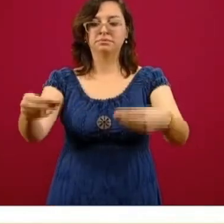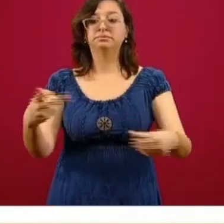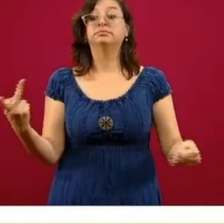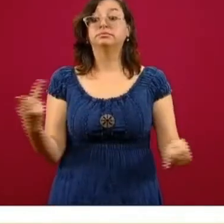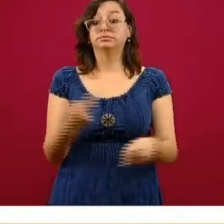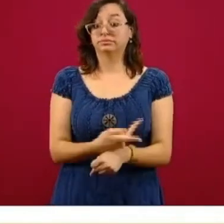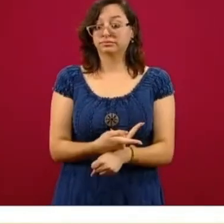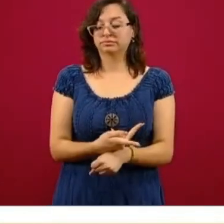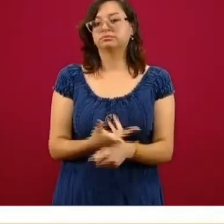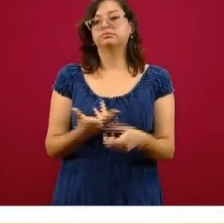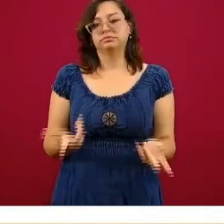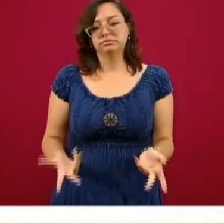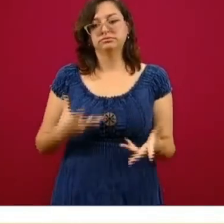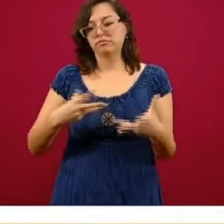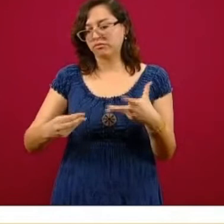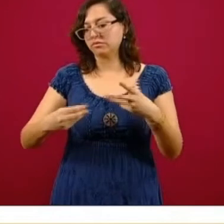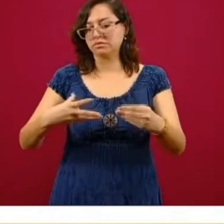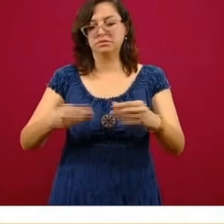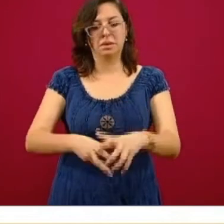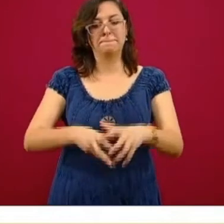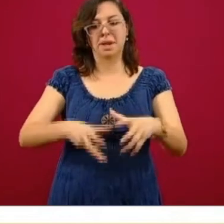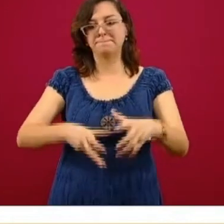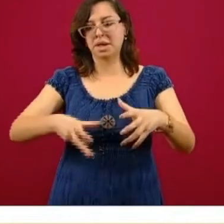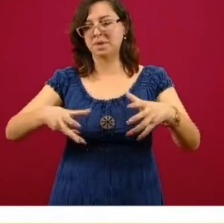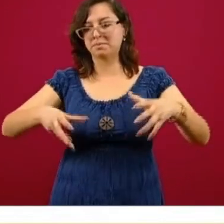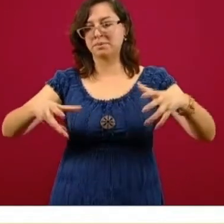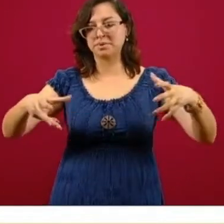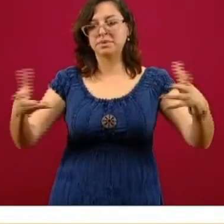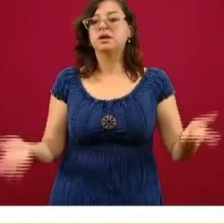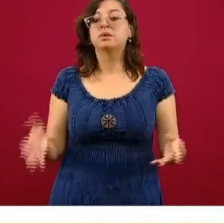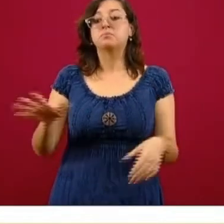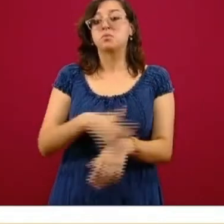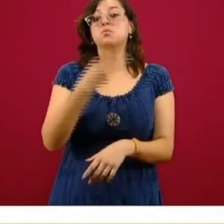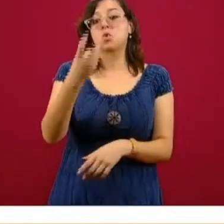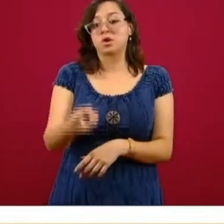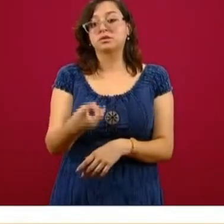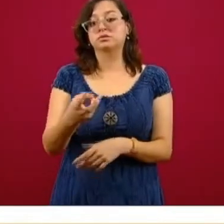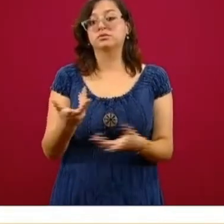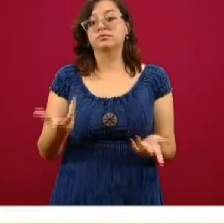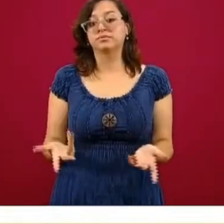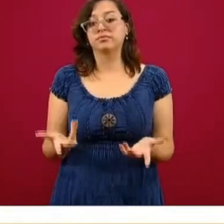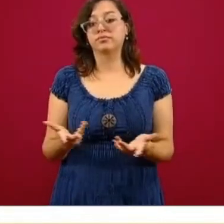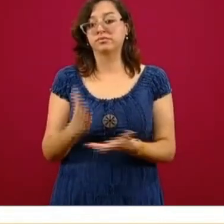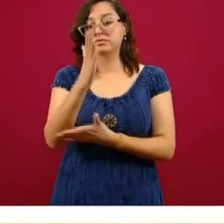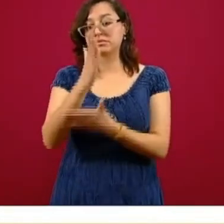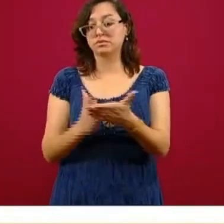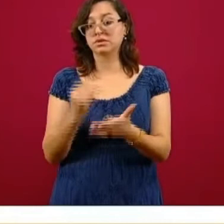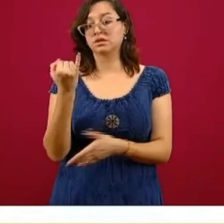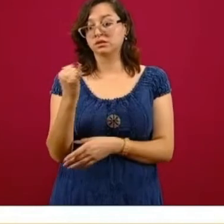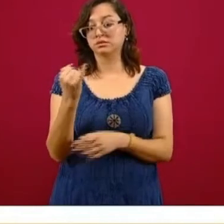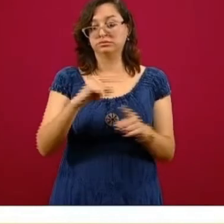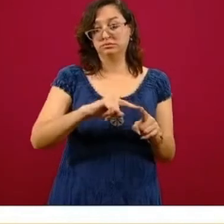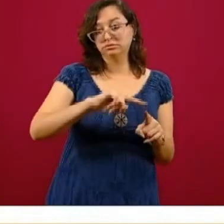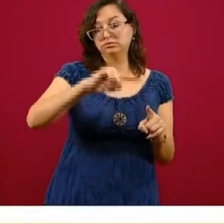lógicamente la transmisión y la generación de más casos. Y precisamente esto que vemos a mediados de junio,